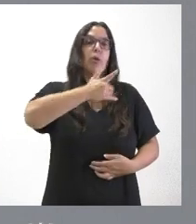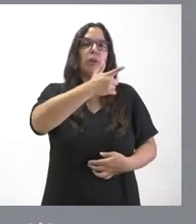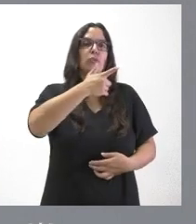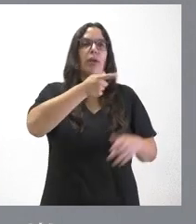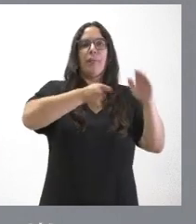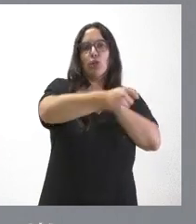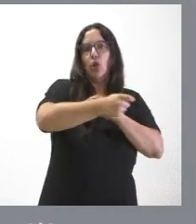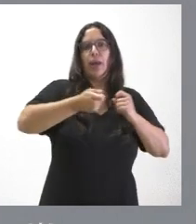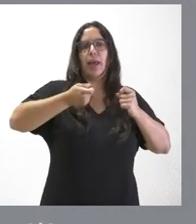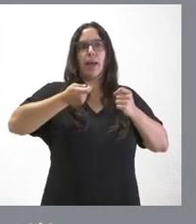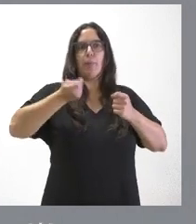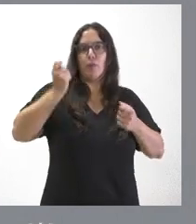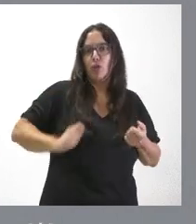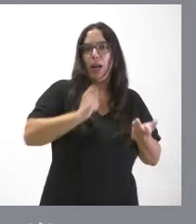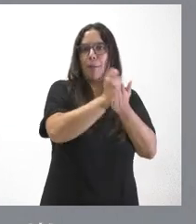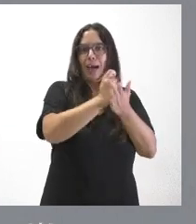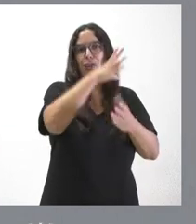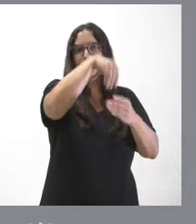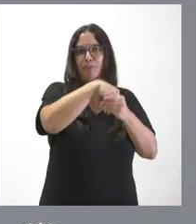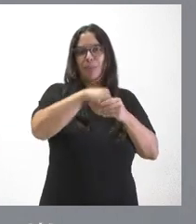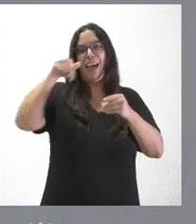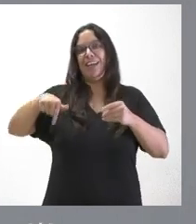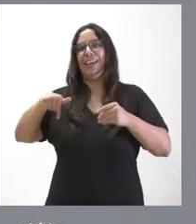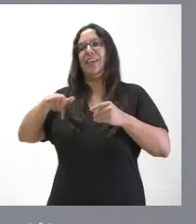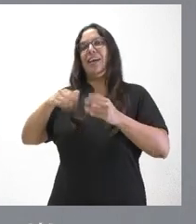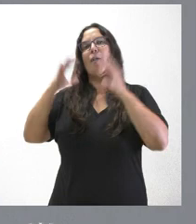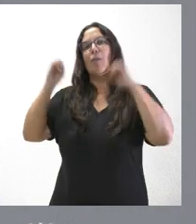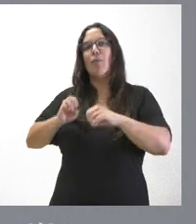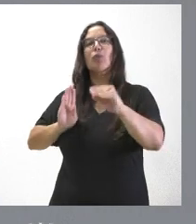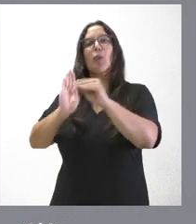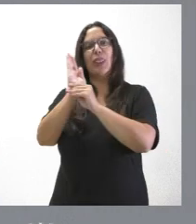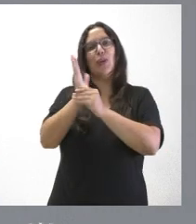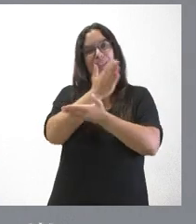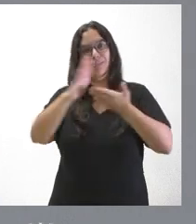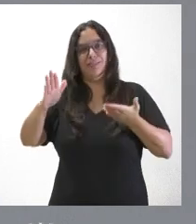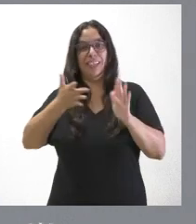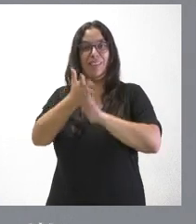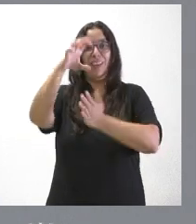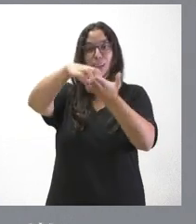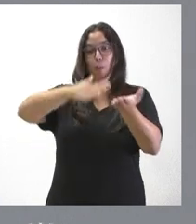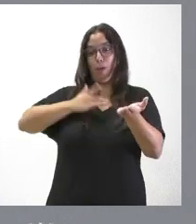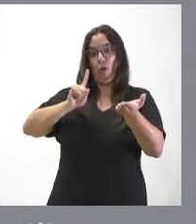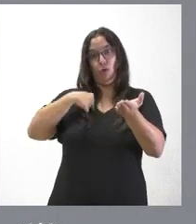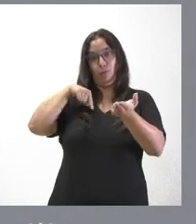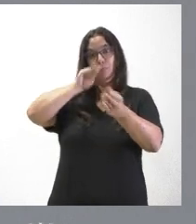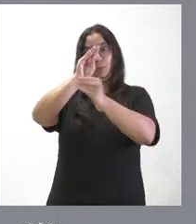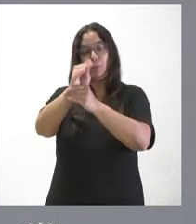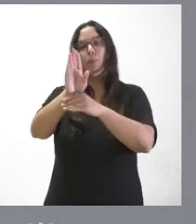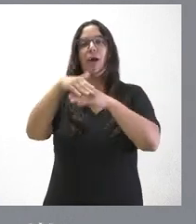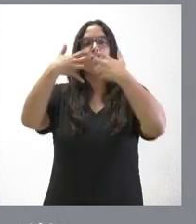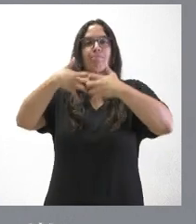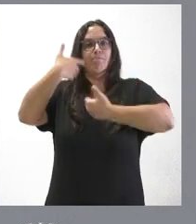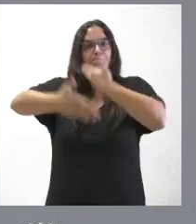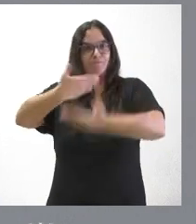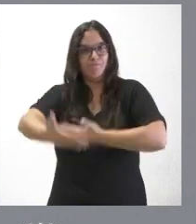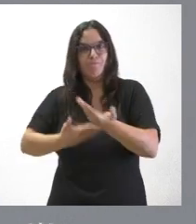y gastos de personal y aquí lo que traemos son las subvenciones a los centros que no son de la Junta de Castilla y León para garantizar su adecuado funcionamiento y la